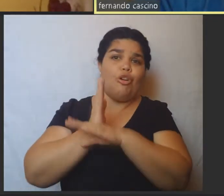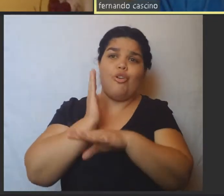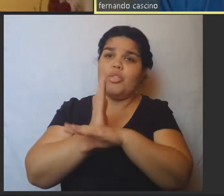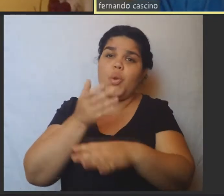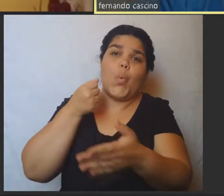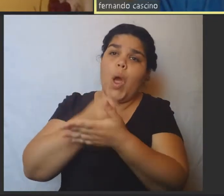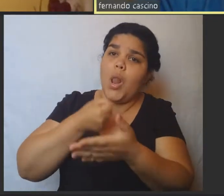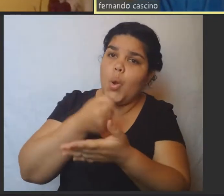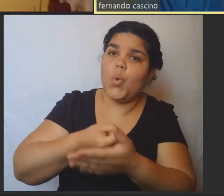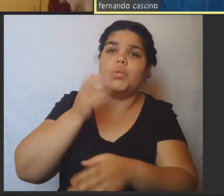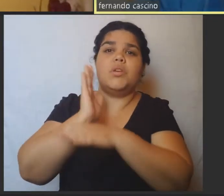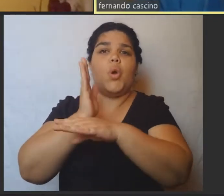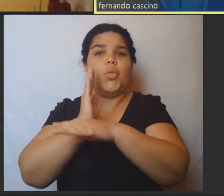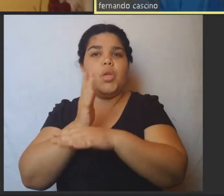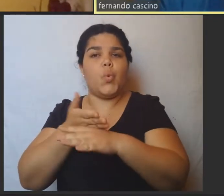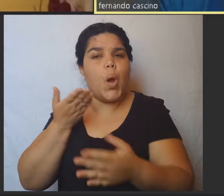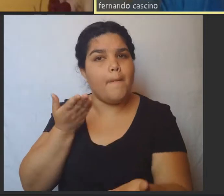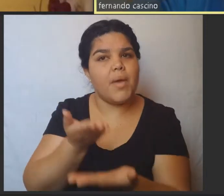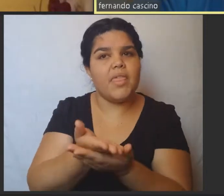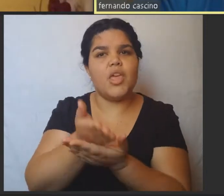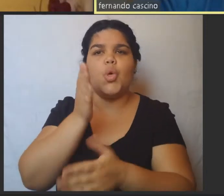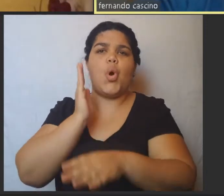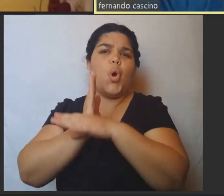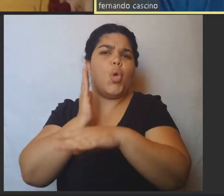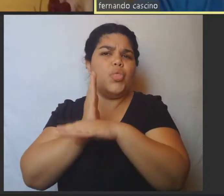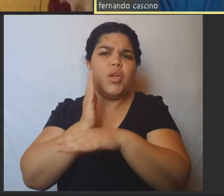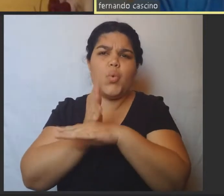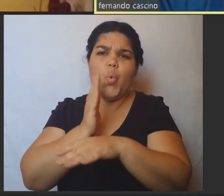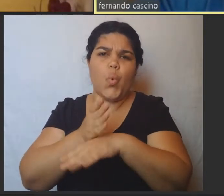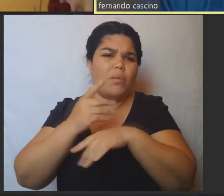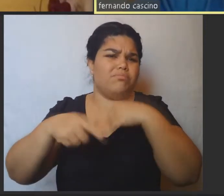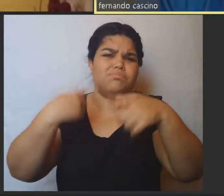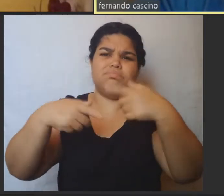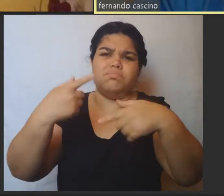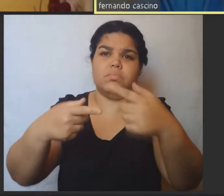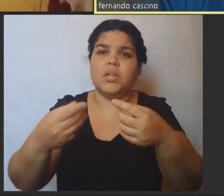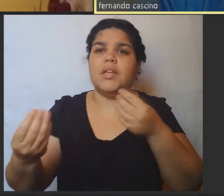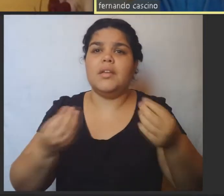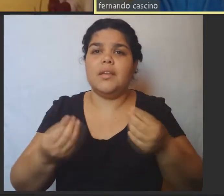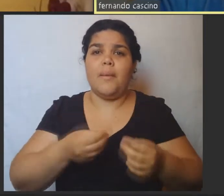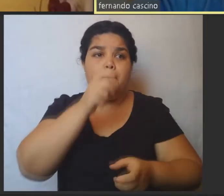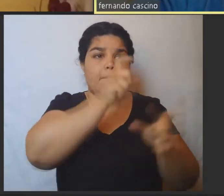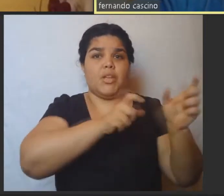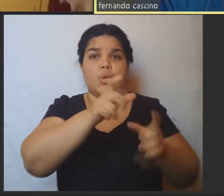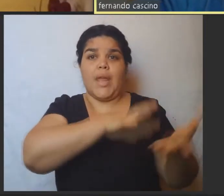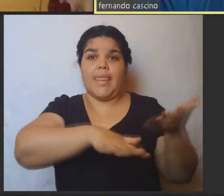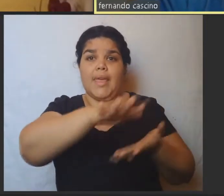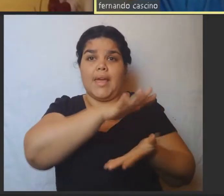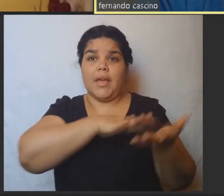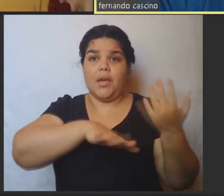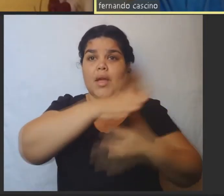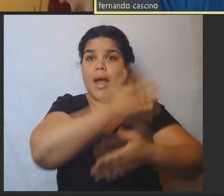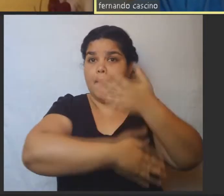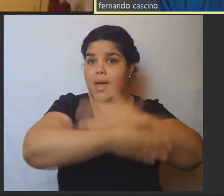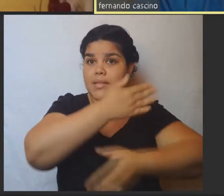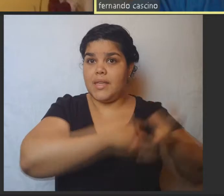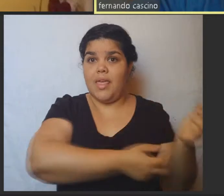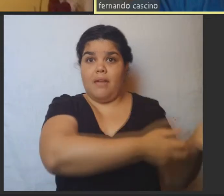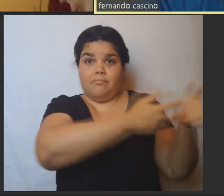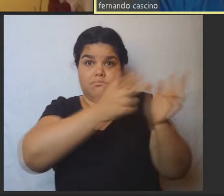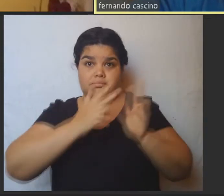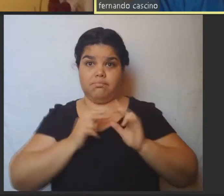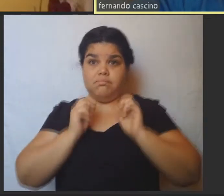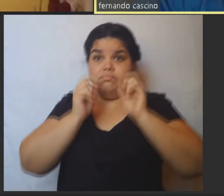seguir imponiendo y expresando lo que la gente o las personas con